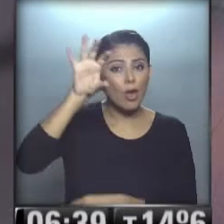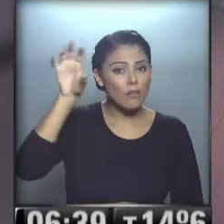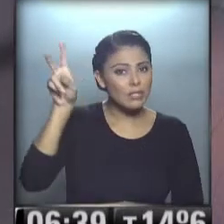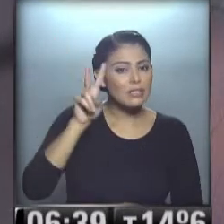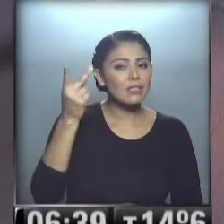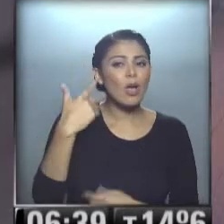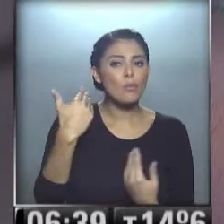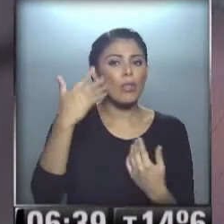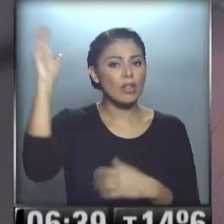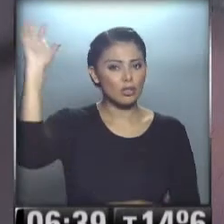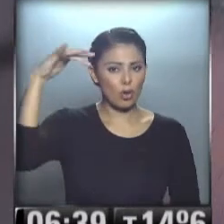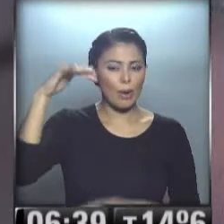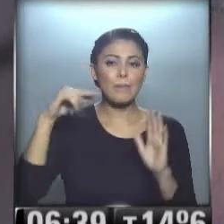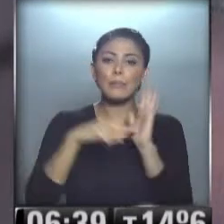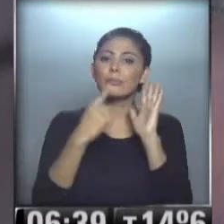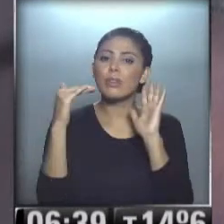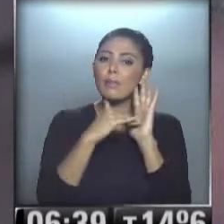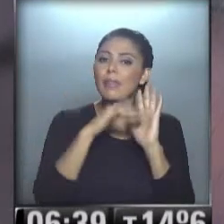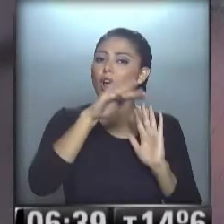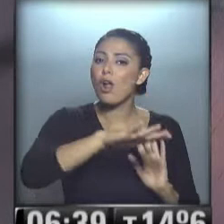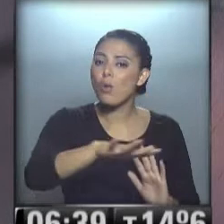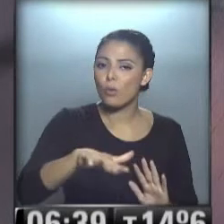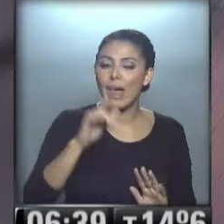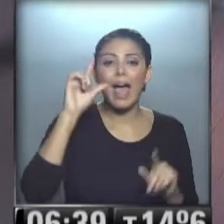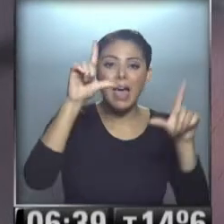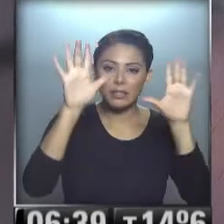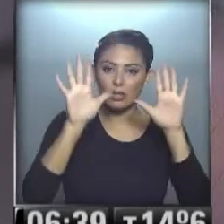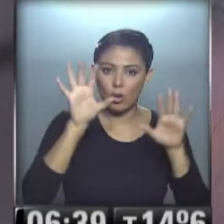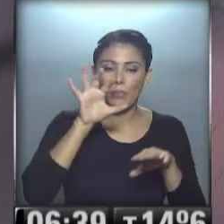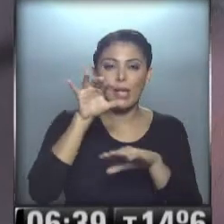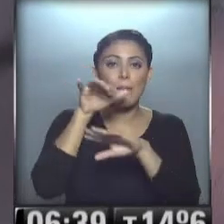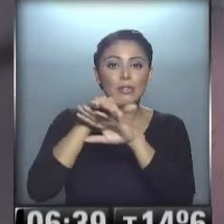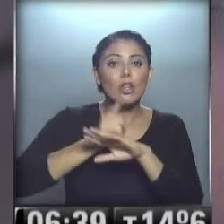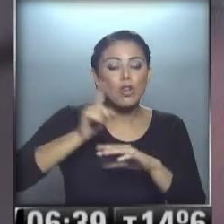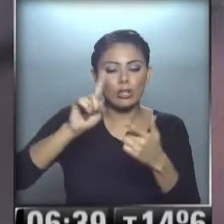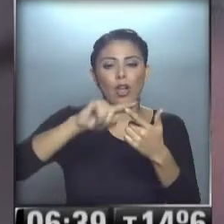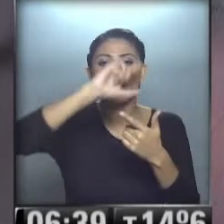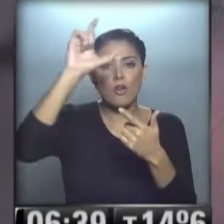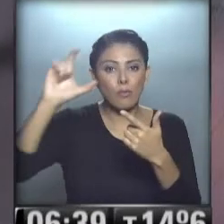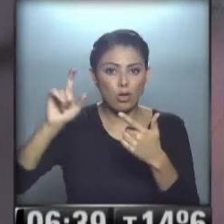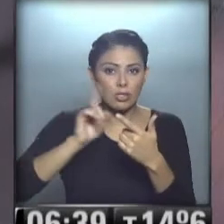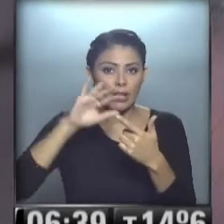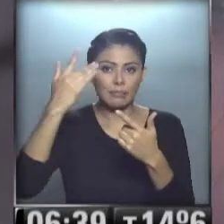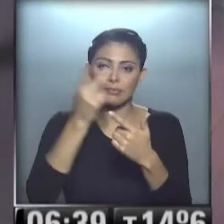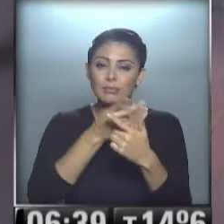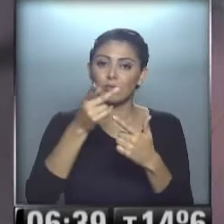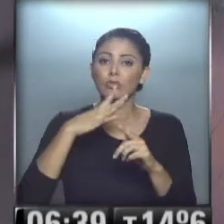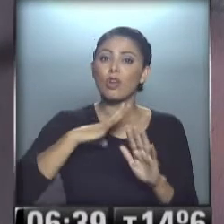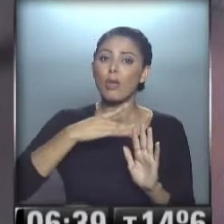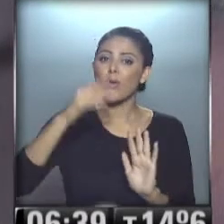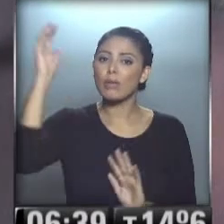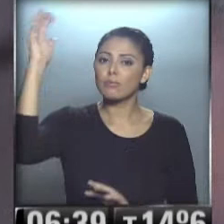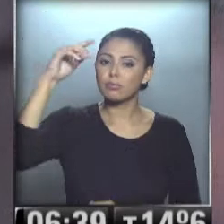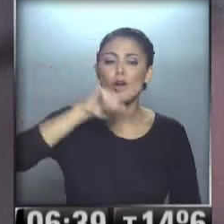precipitación... ...va a ser aisladita... ...pero atención, atención... ...viene el norte de Misiones... ...y Formosa... ...todavía puede llover... ...el resto...